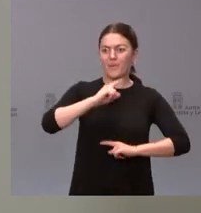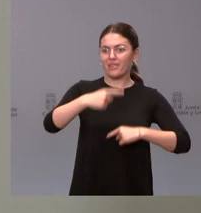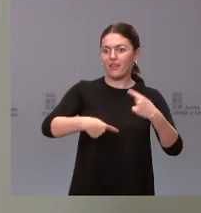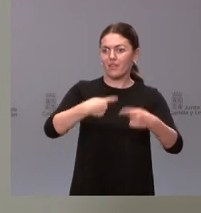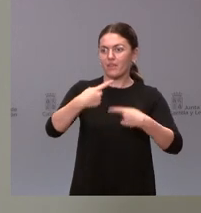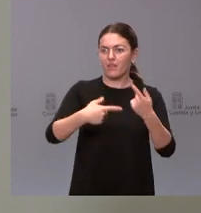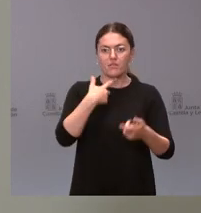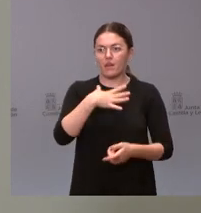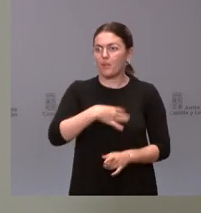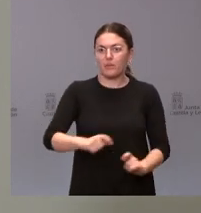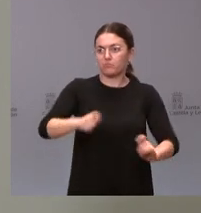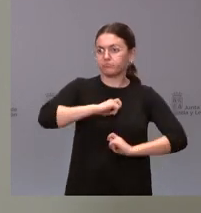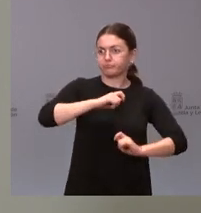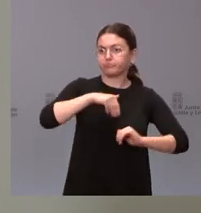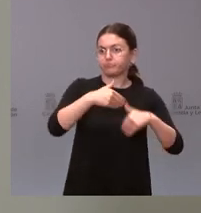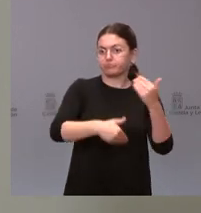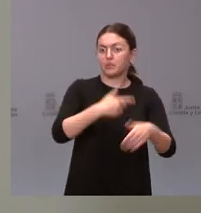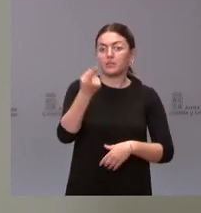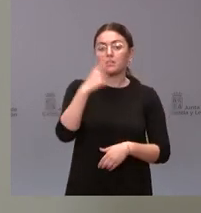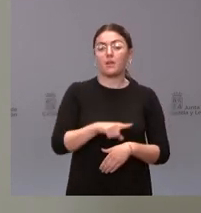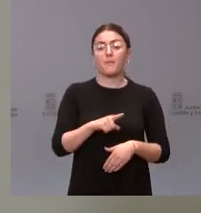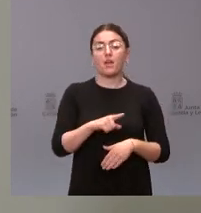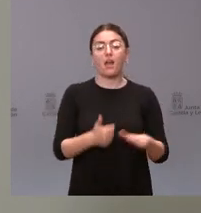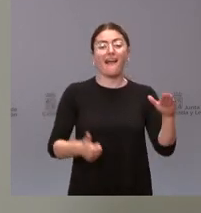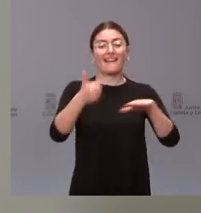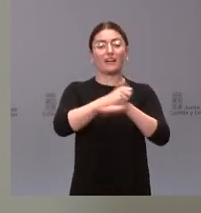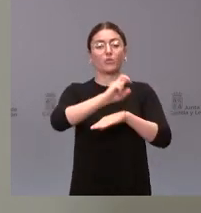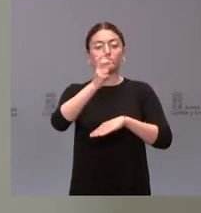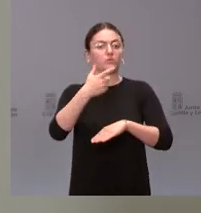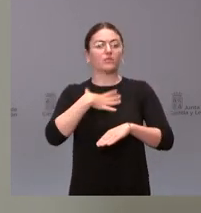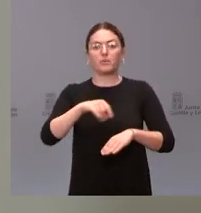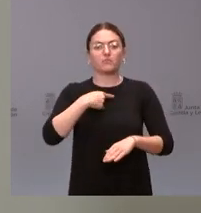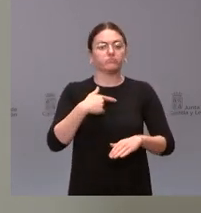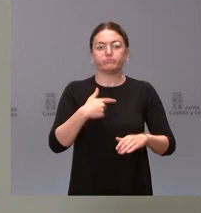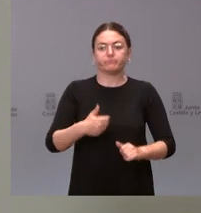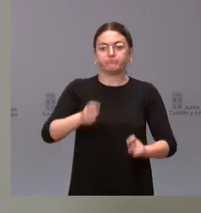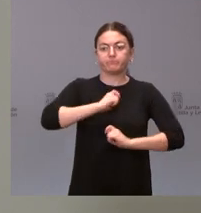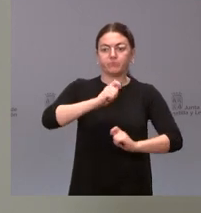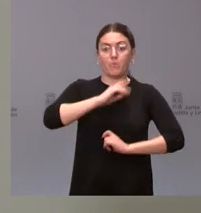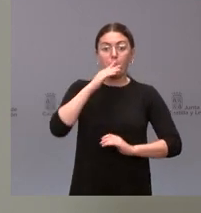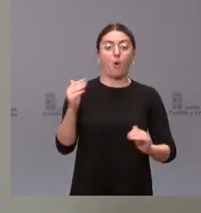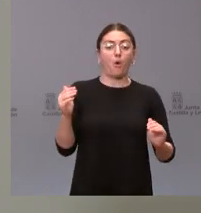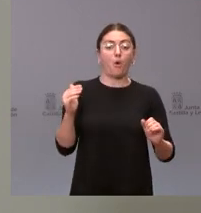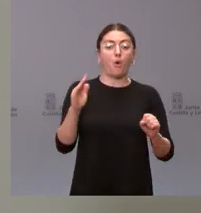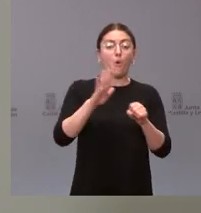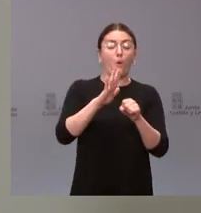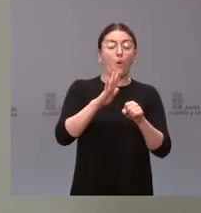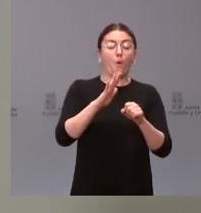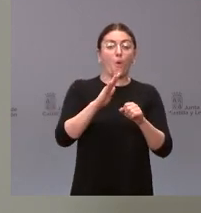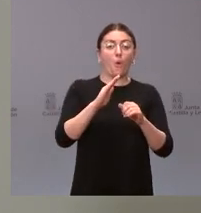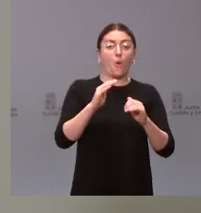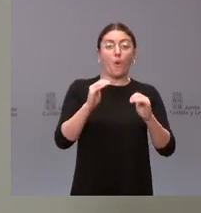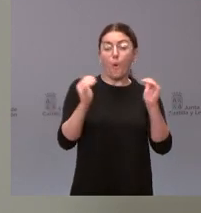cada uno de los días y el resto de los altos cargos semana a semana porque se les puede cesar cada uno de los jueves y por tanto todos estamos sujetos a que